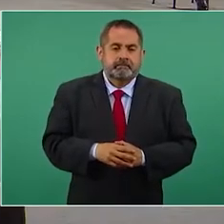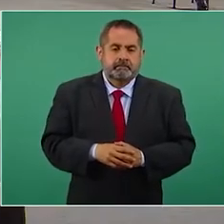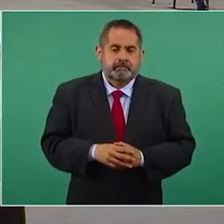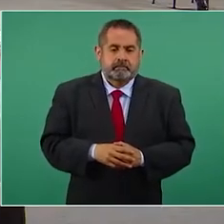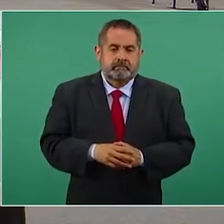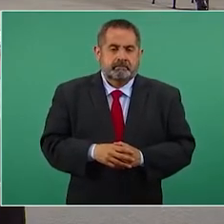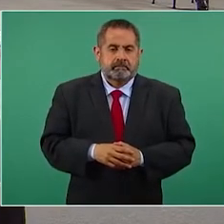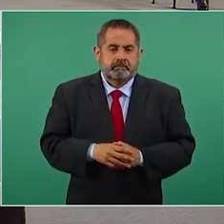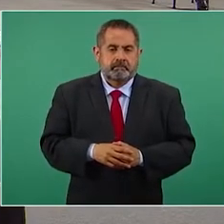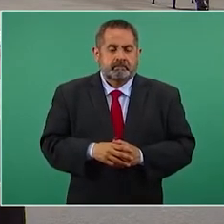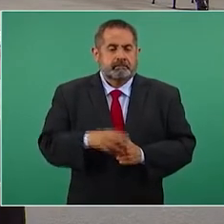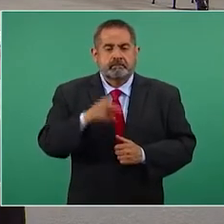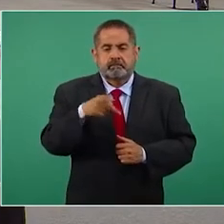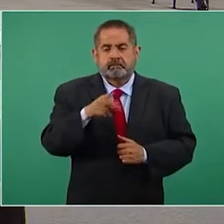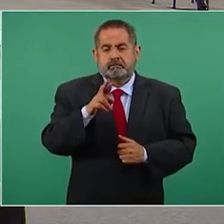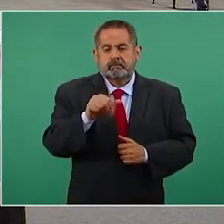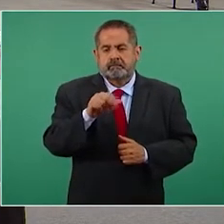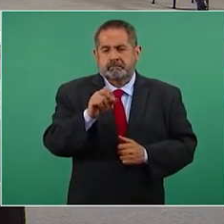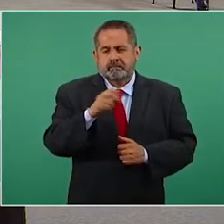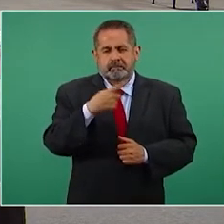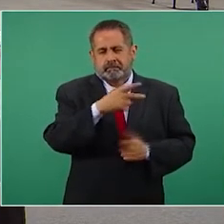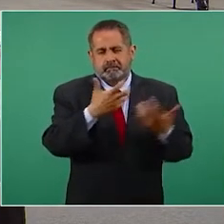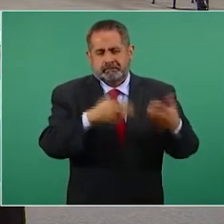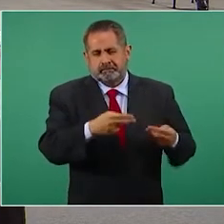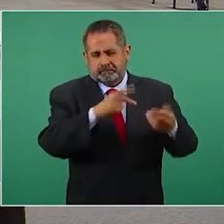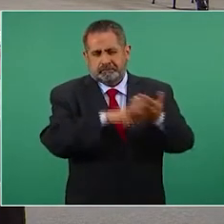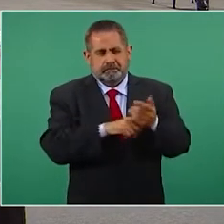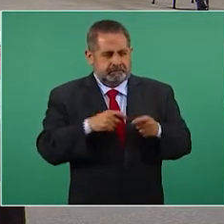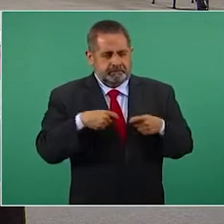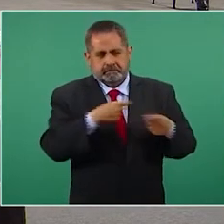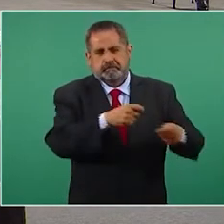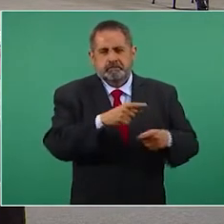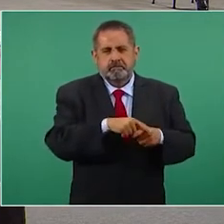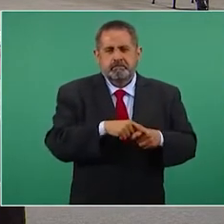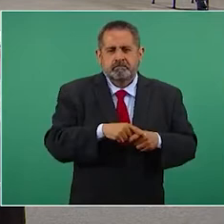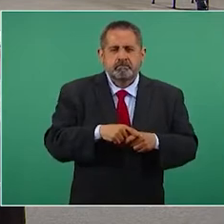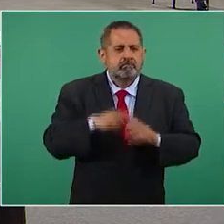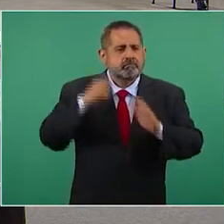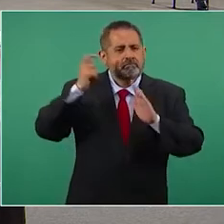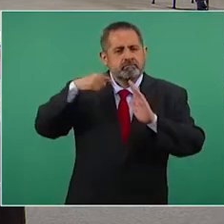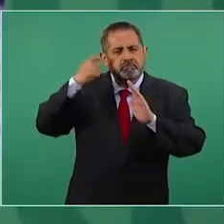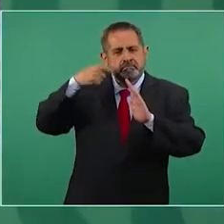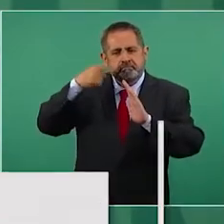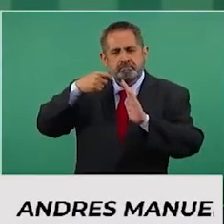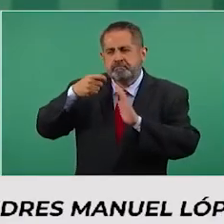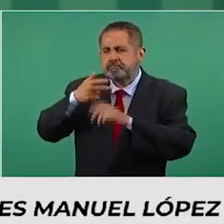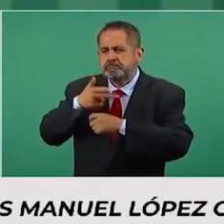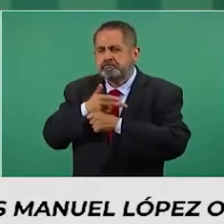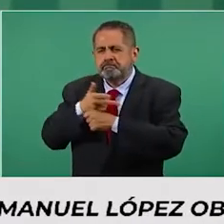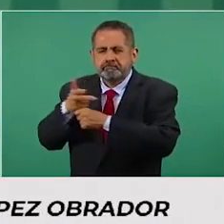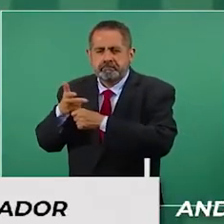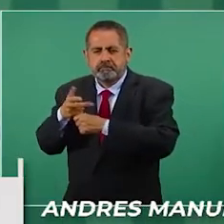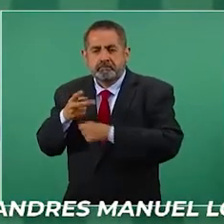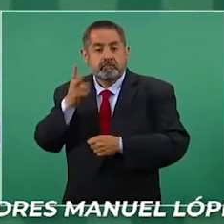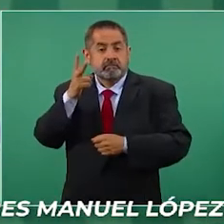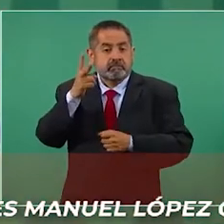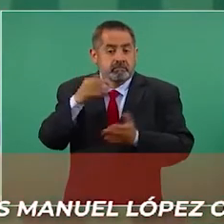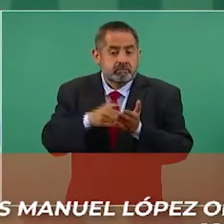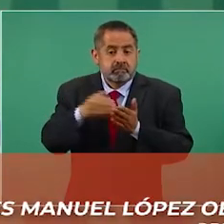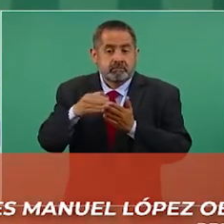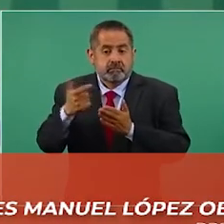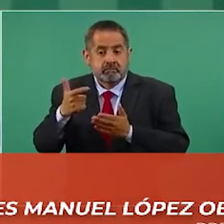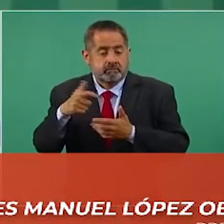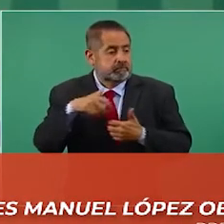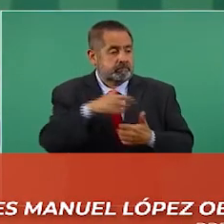a Krause, a la empresa de Krause un documental, dos millones de pesos